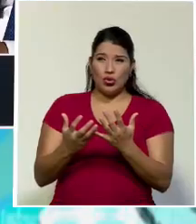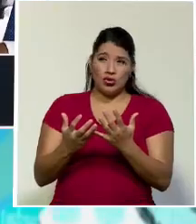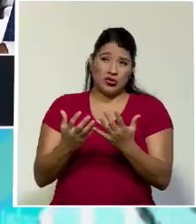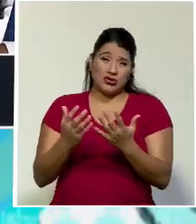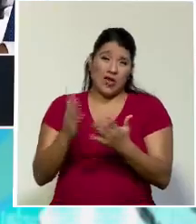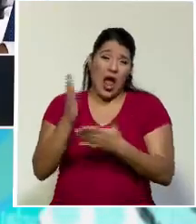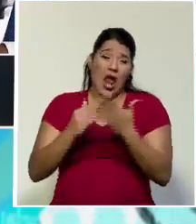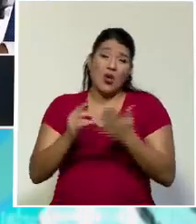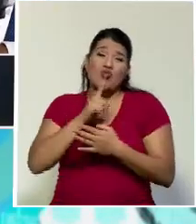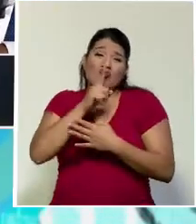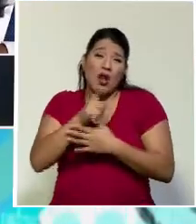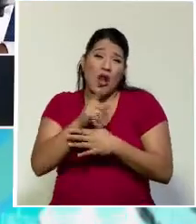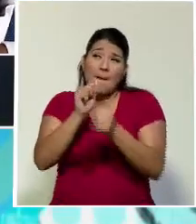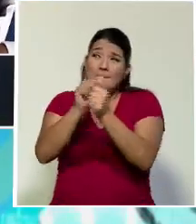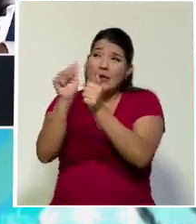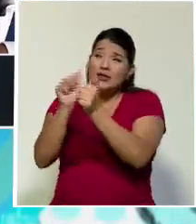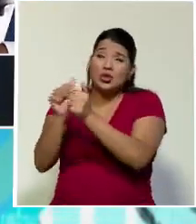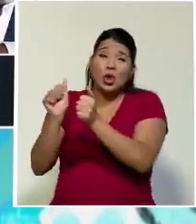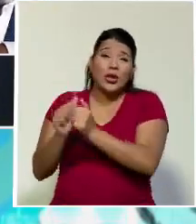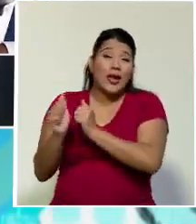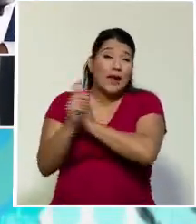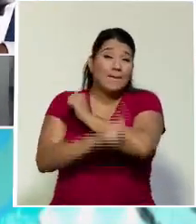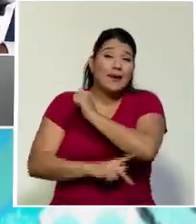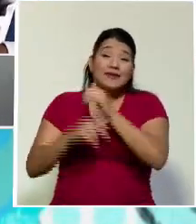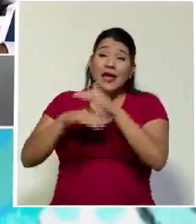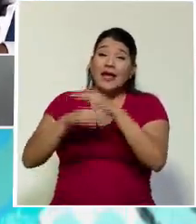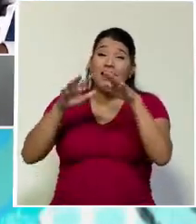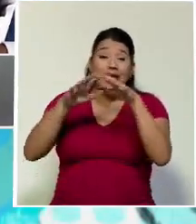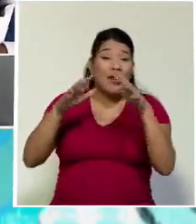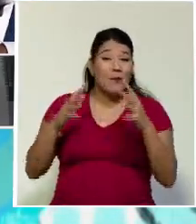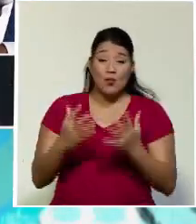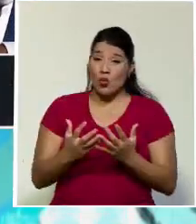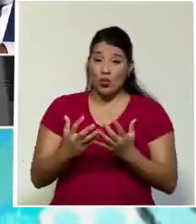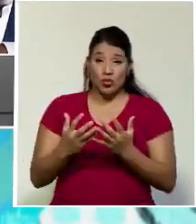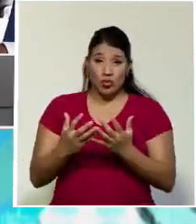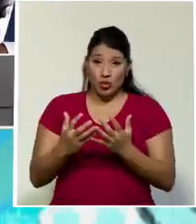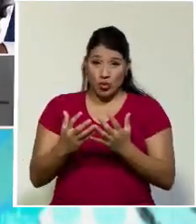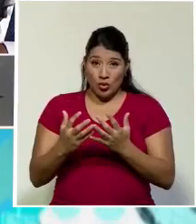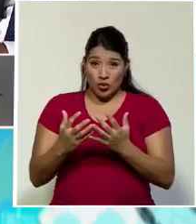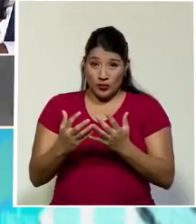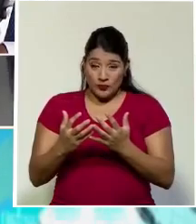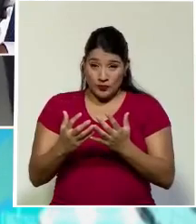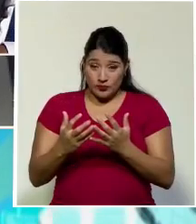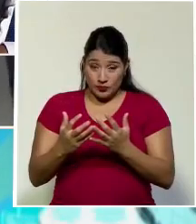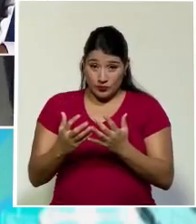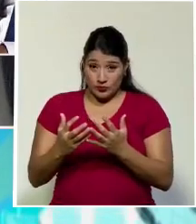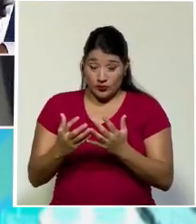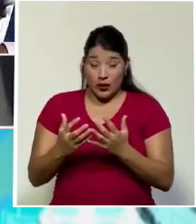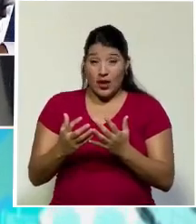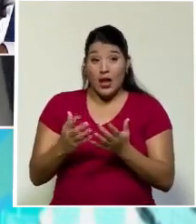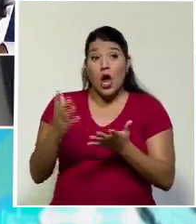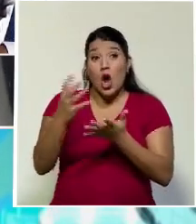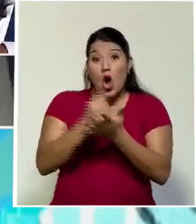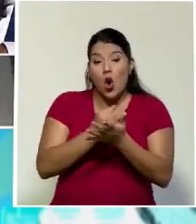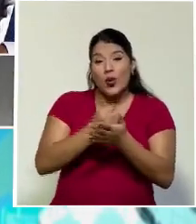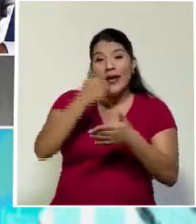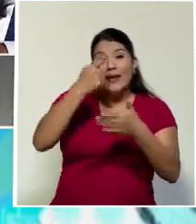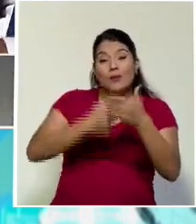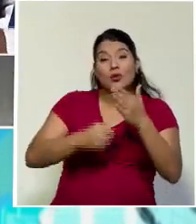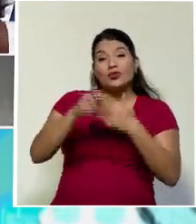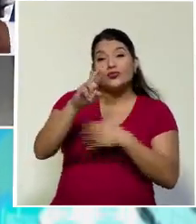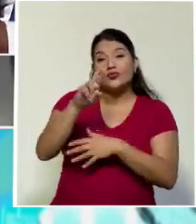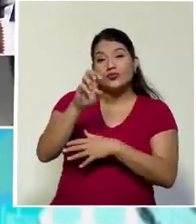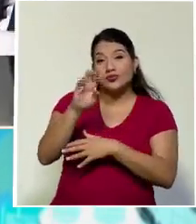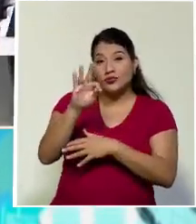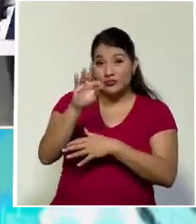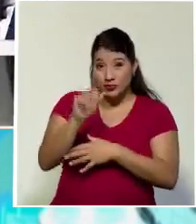mayoría de países del mundo basan su tributación, en cuanto al impuesto de renta se refiere, en un concepto